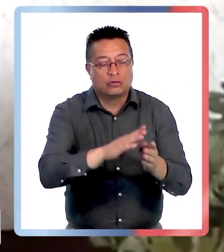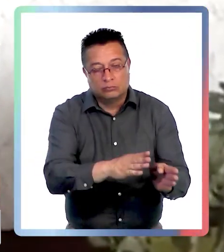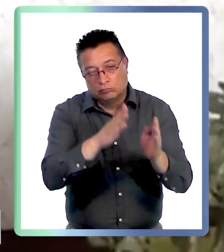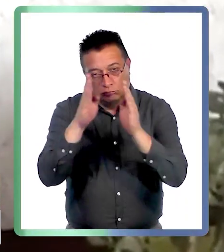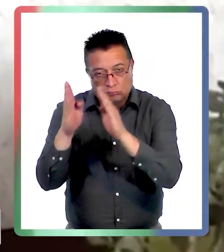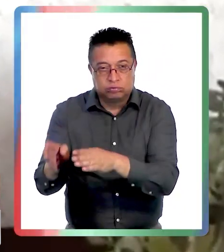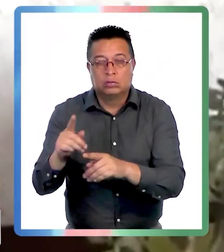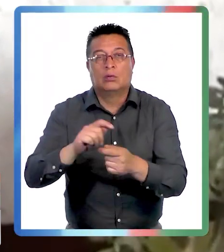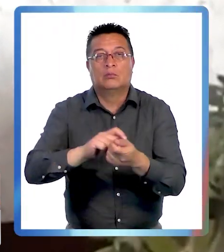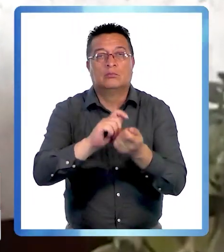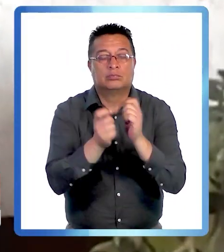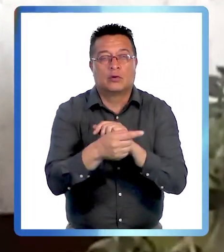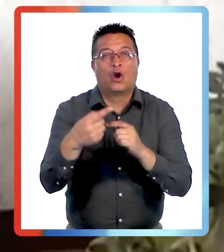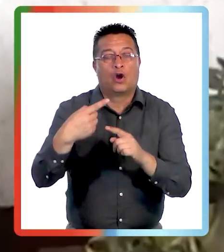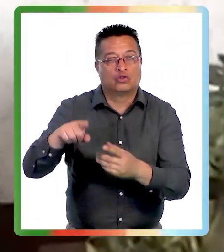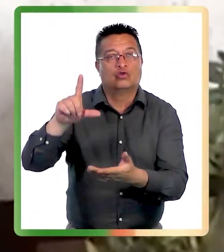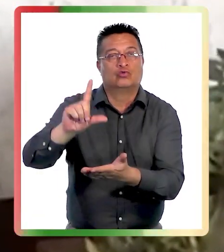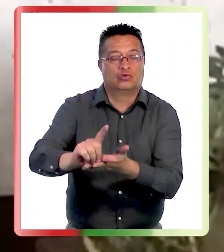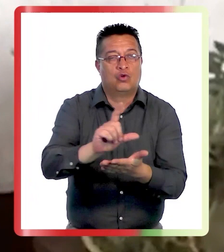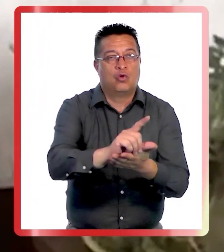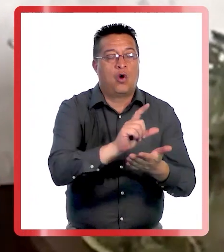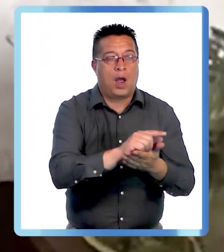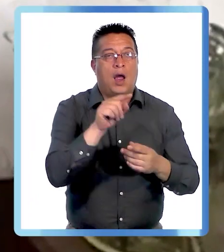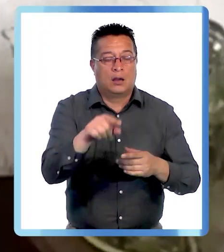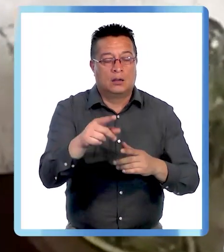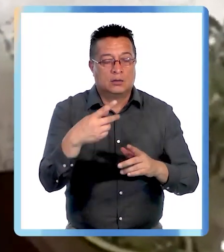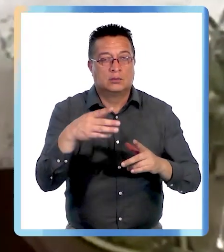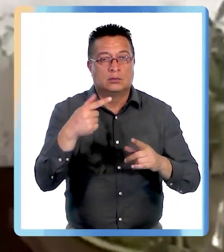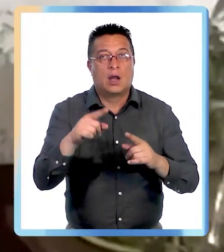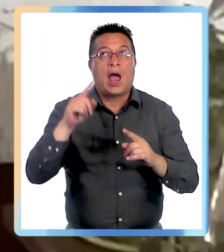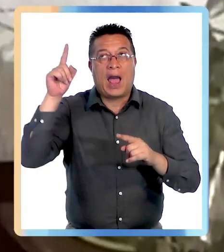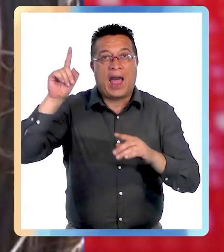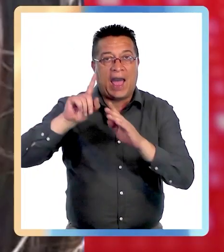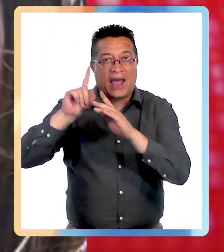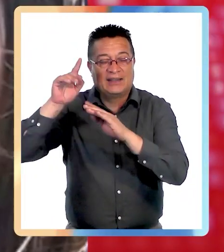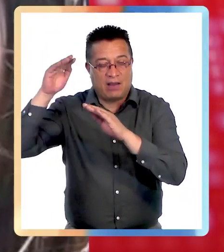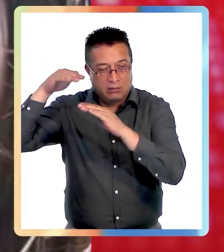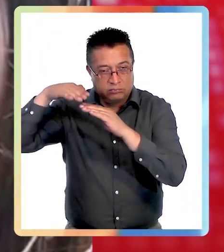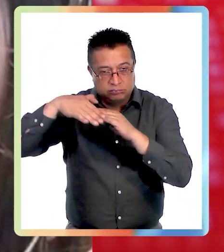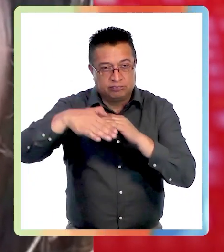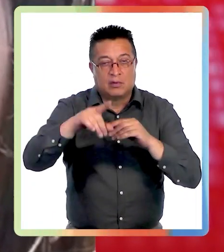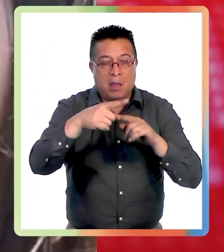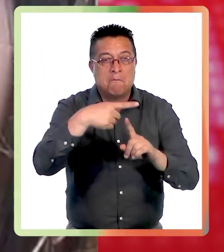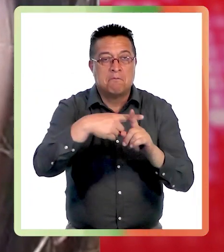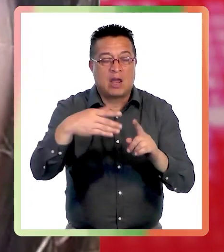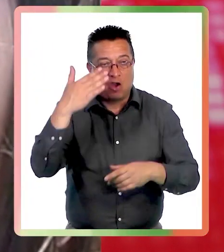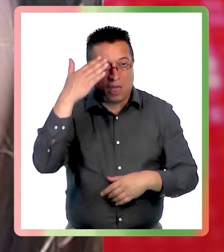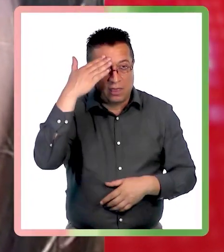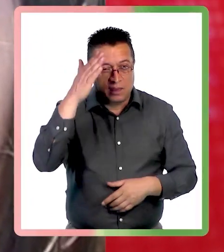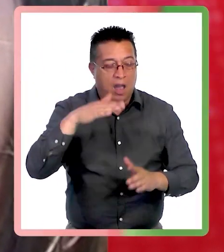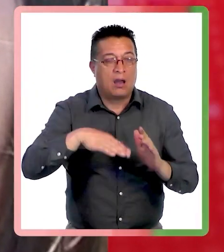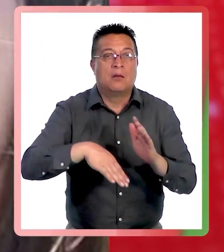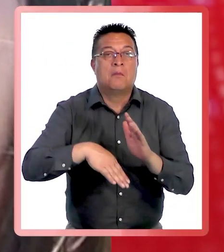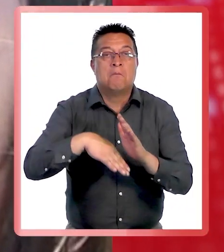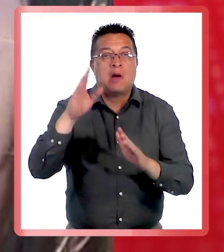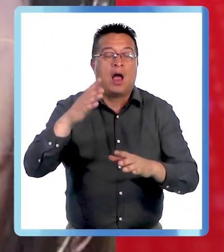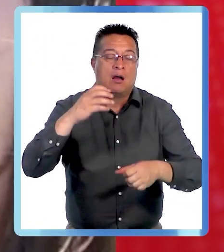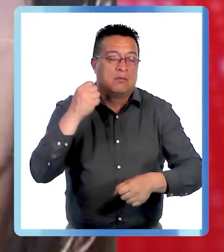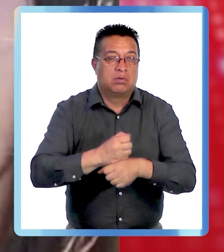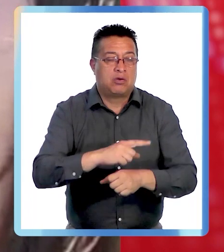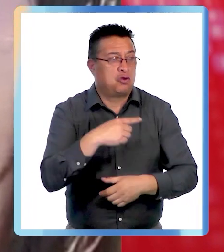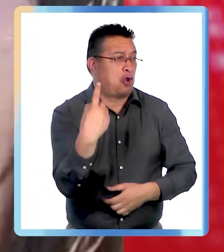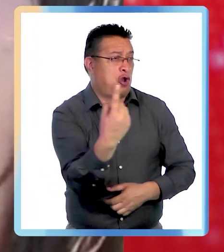dirigir en unos puntos que tomaron desde arriba. En medio día hicieron más de lo que